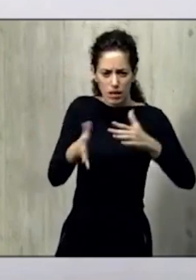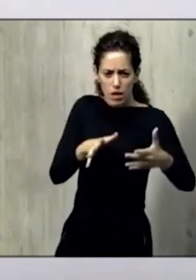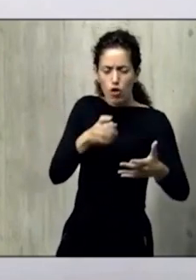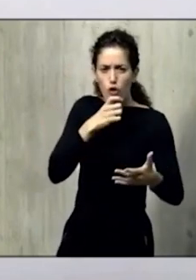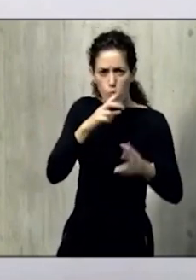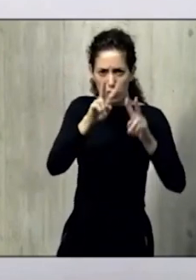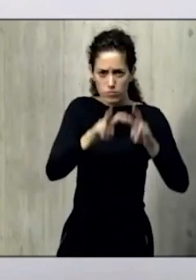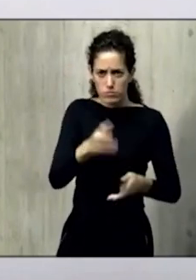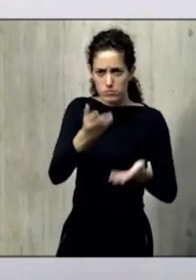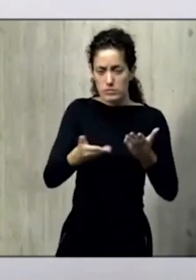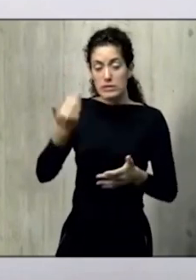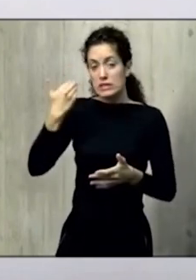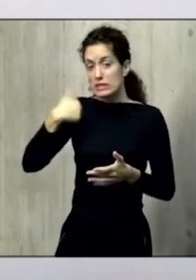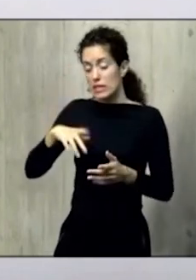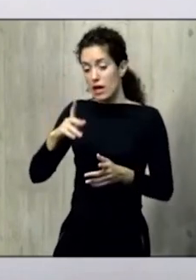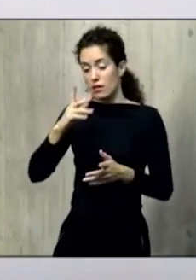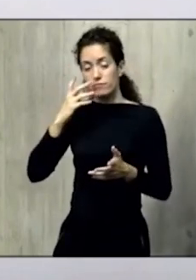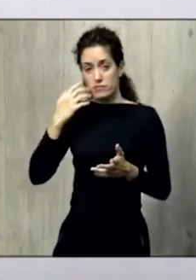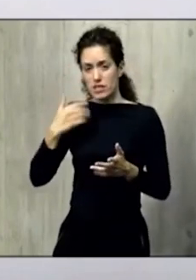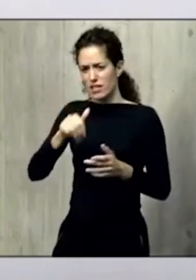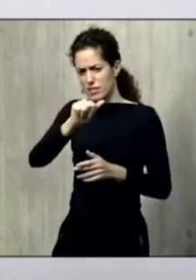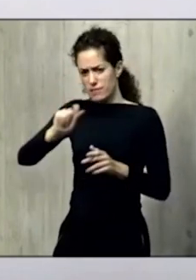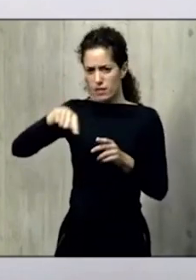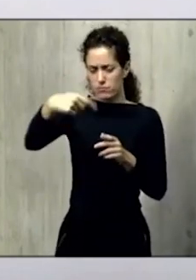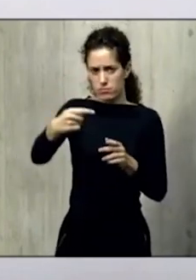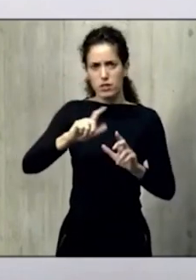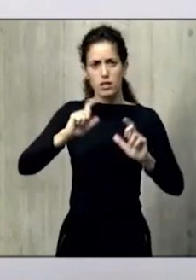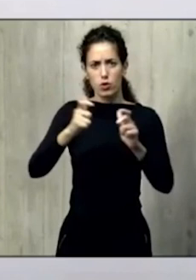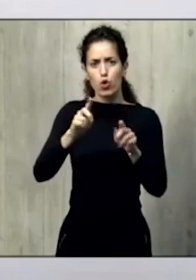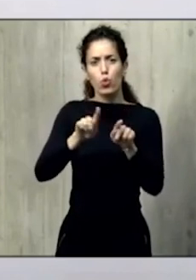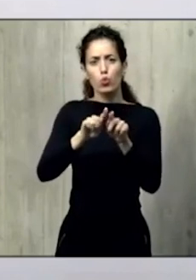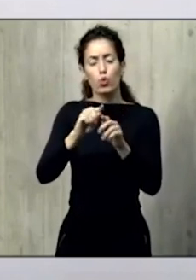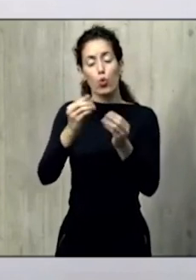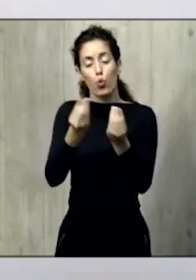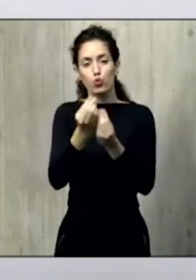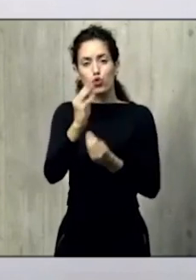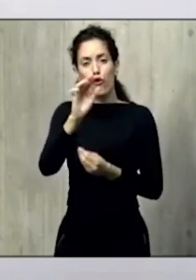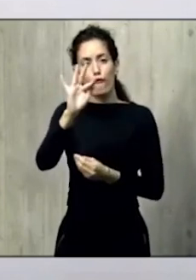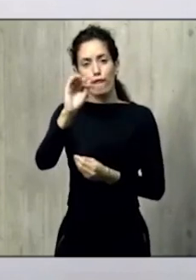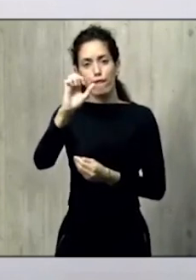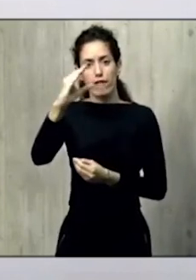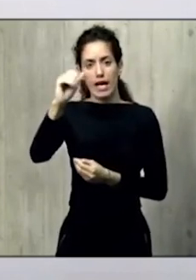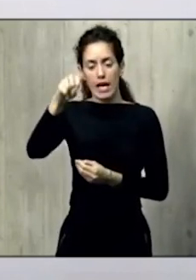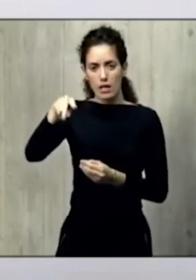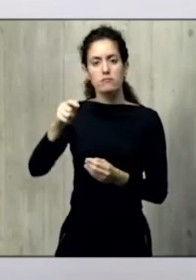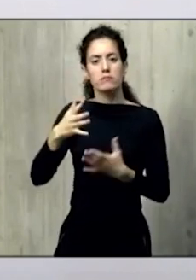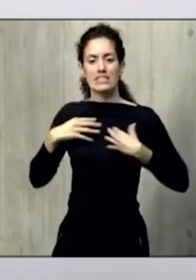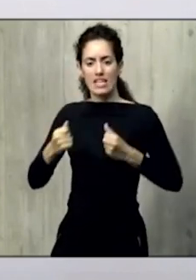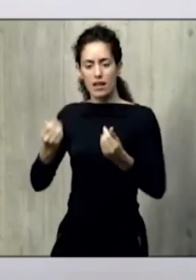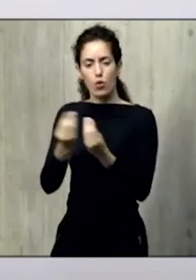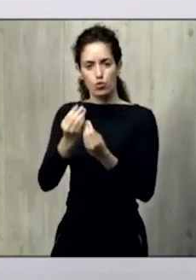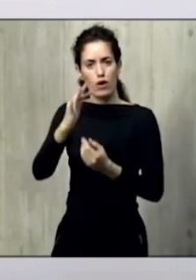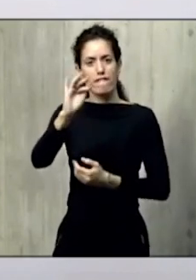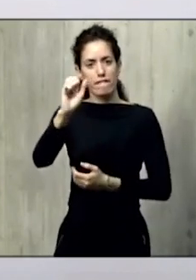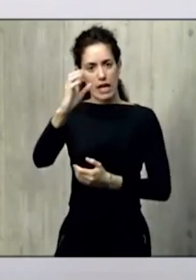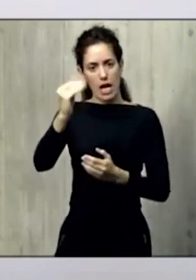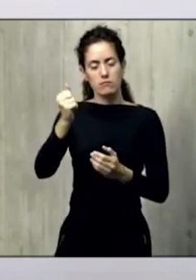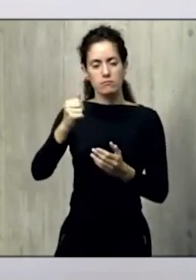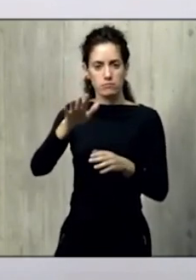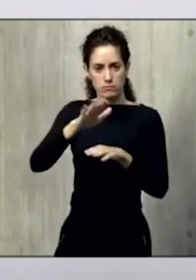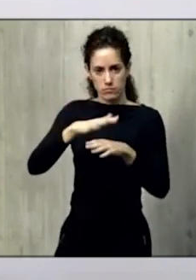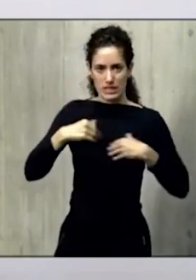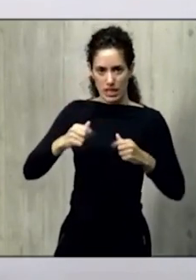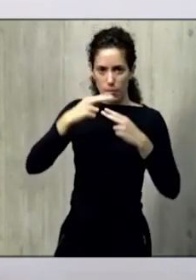es, está prevista para la próxima semana, una reunión con la FECAM, Sanidad va a tener una reunión con la FECAM, Salud Pública, para